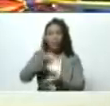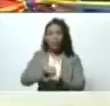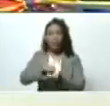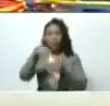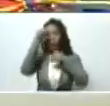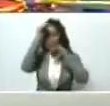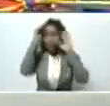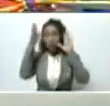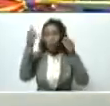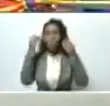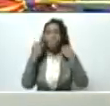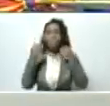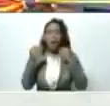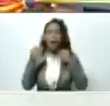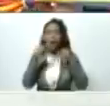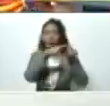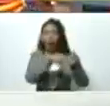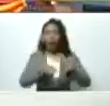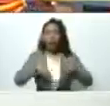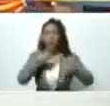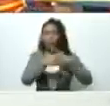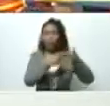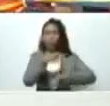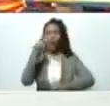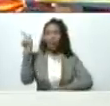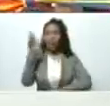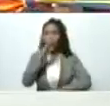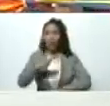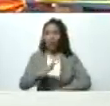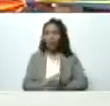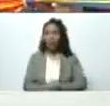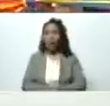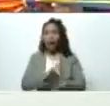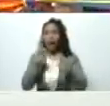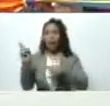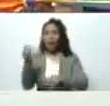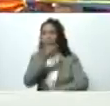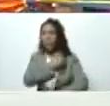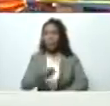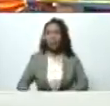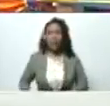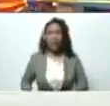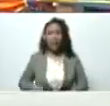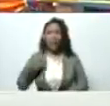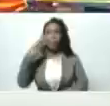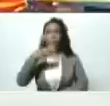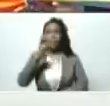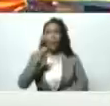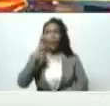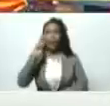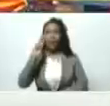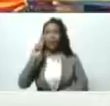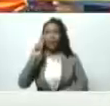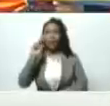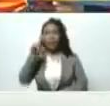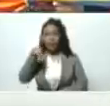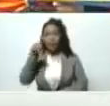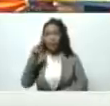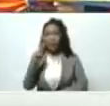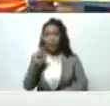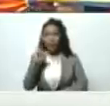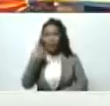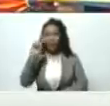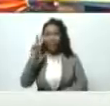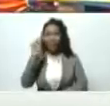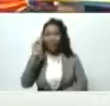atención para agroproductores de Barinas allá está el presidente de Pequibén Pedro Tellechea